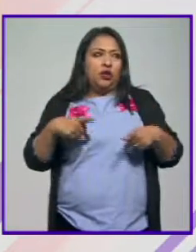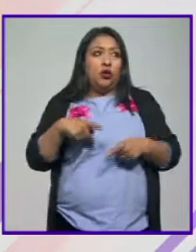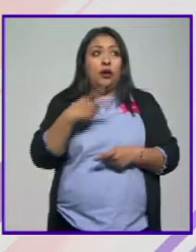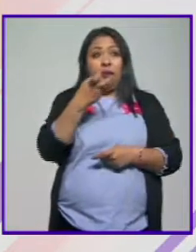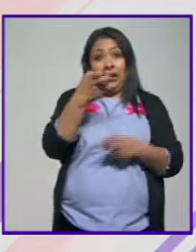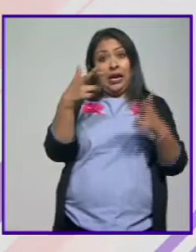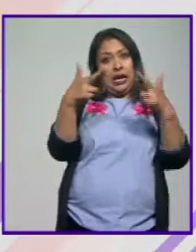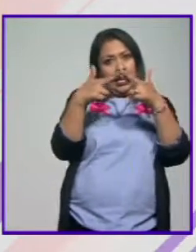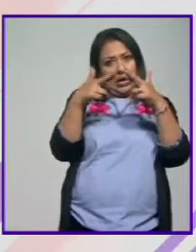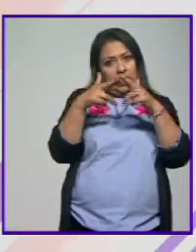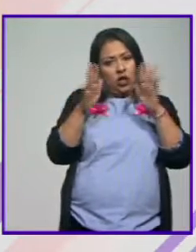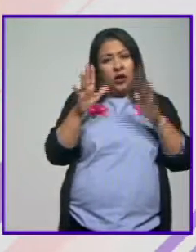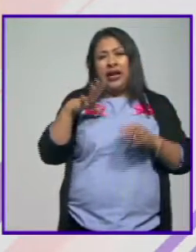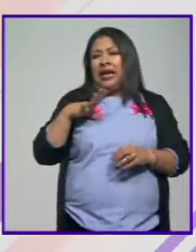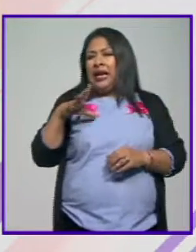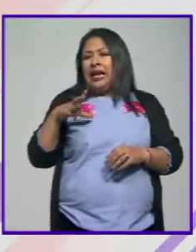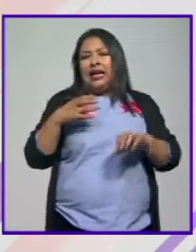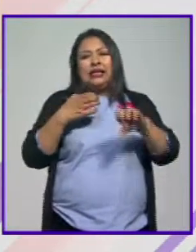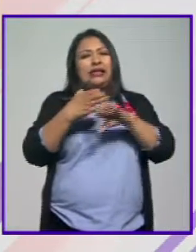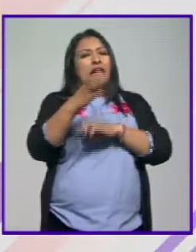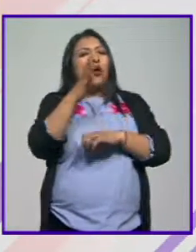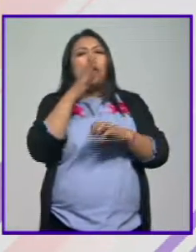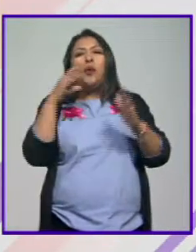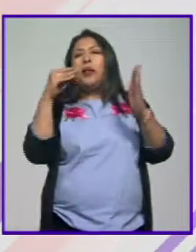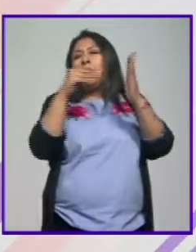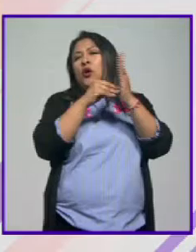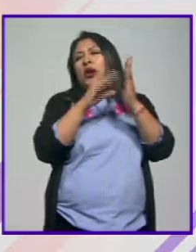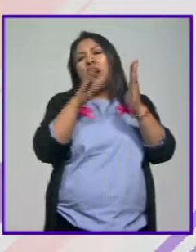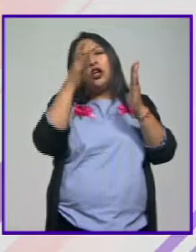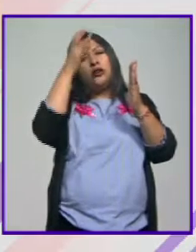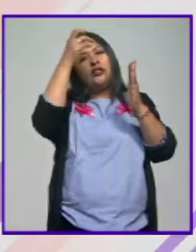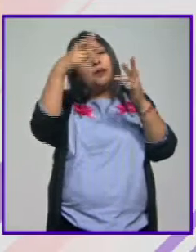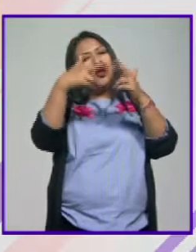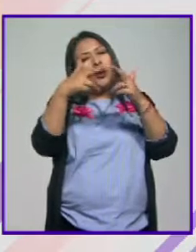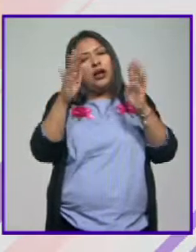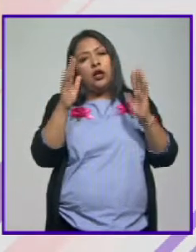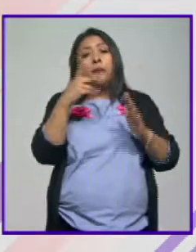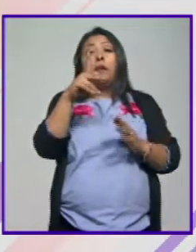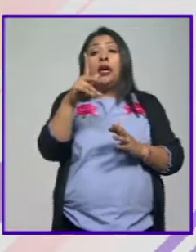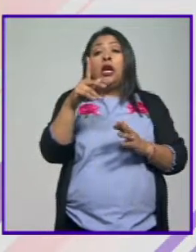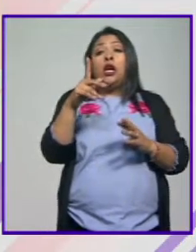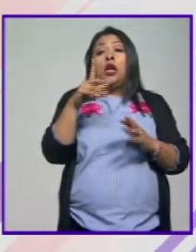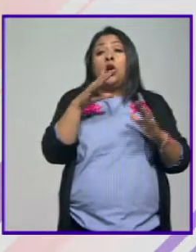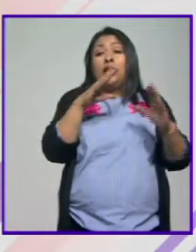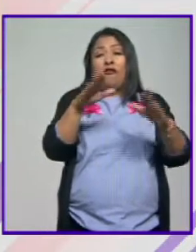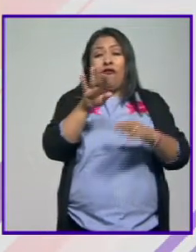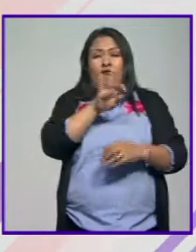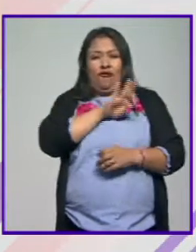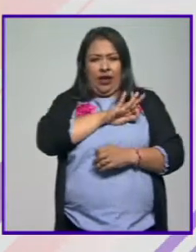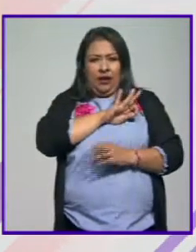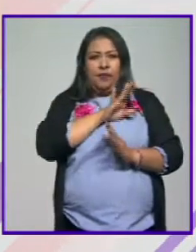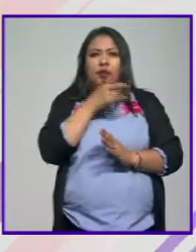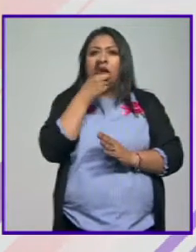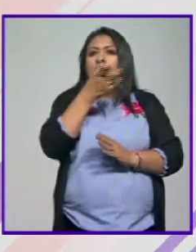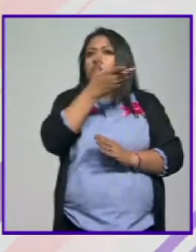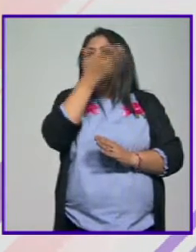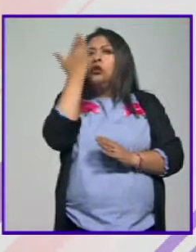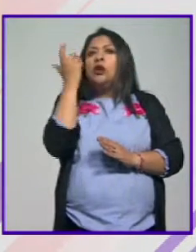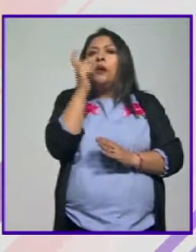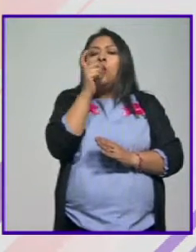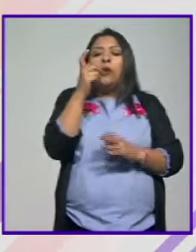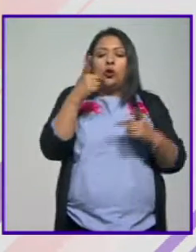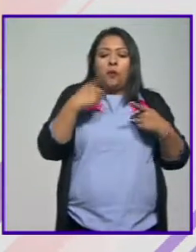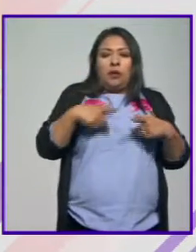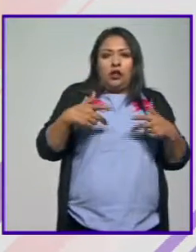asunto religioso. Digo, el Estado no puede meter definiciones religiosas. Pero bueno, lo que dice la doctrina de la fe que no sabe cuando hay una